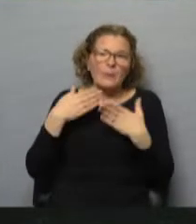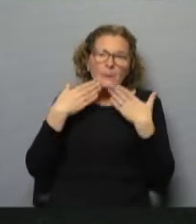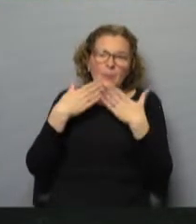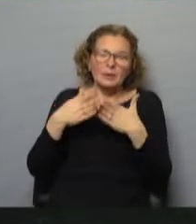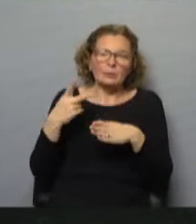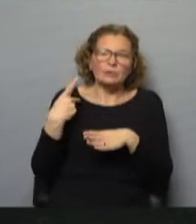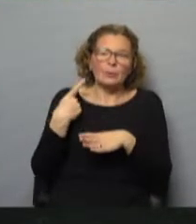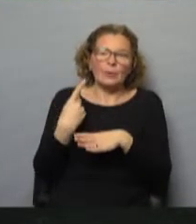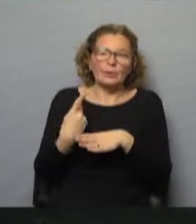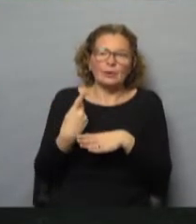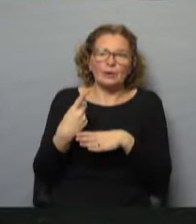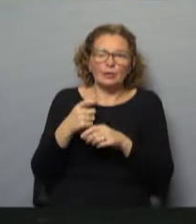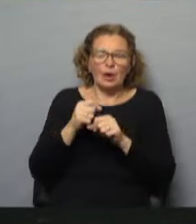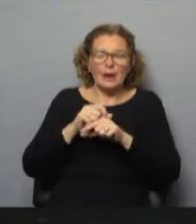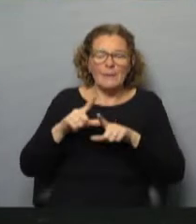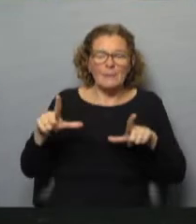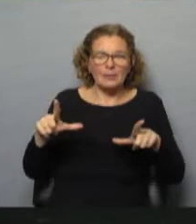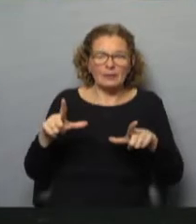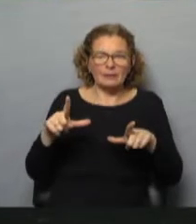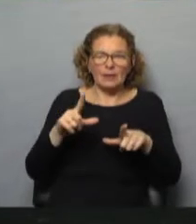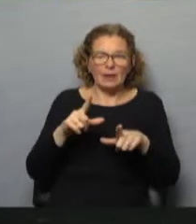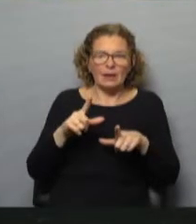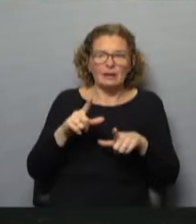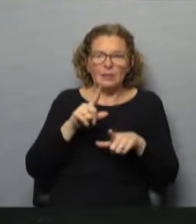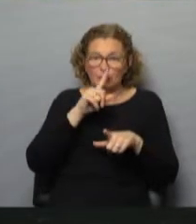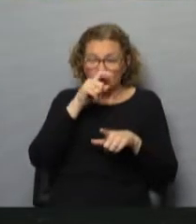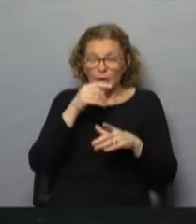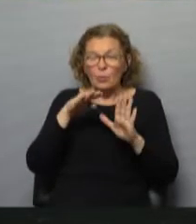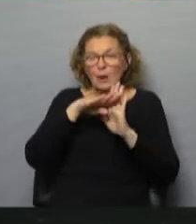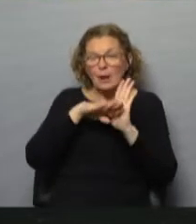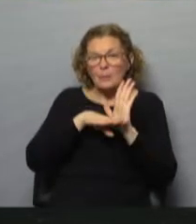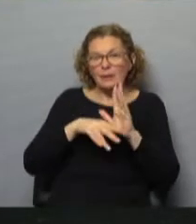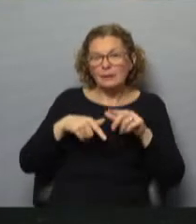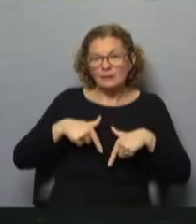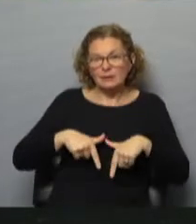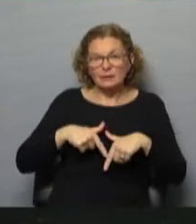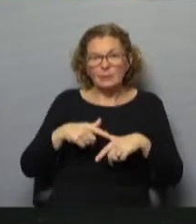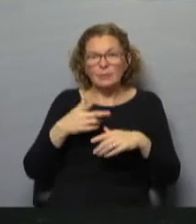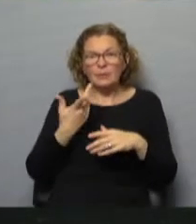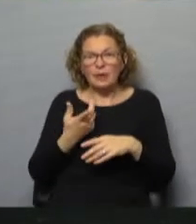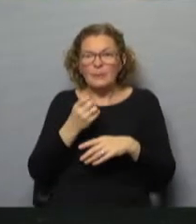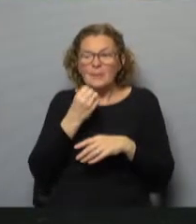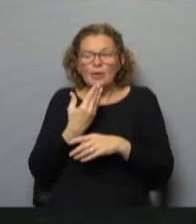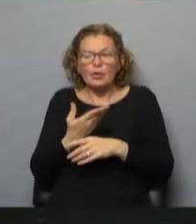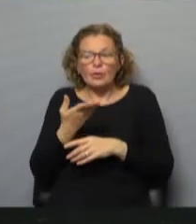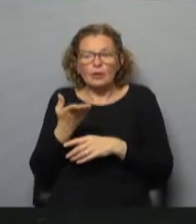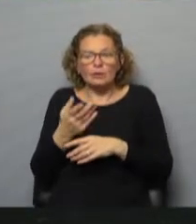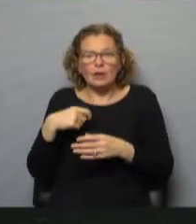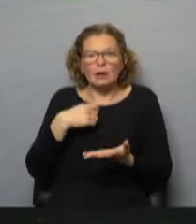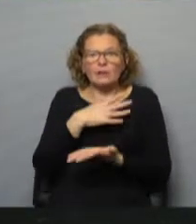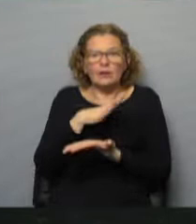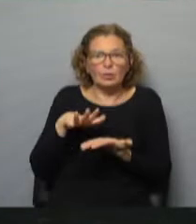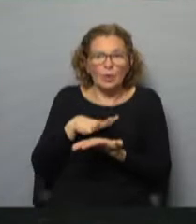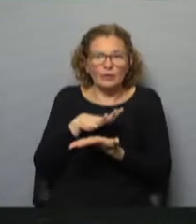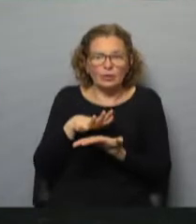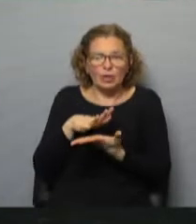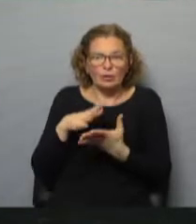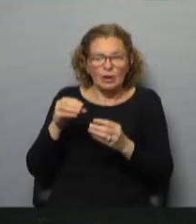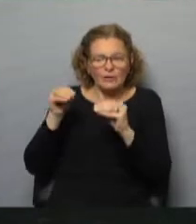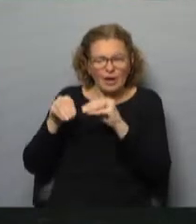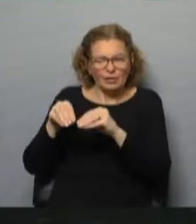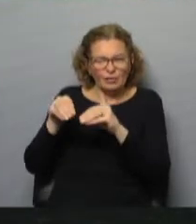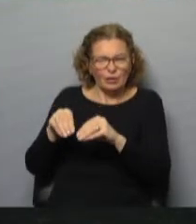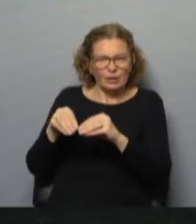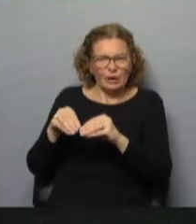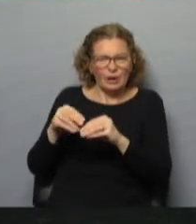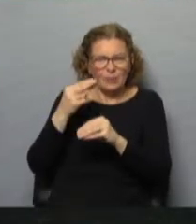al director de limpieza de la Intendencia de Montevideo cuál es el plan que tiene la Intendencia para intentar mejorar la situación de los contenedores que son